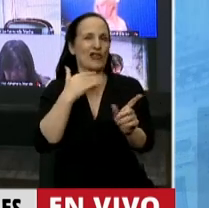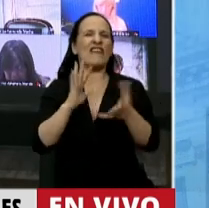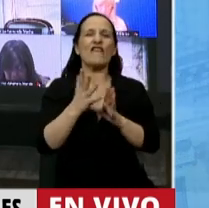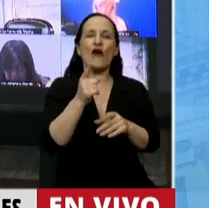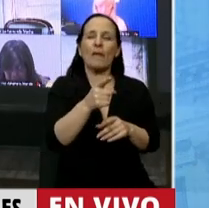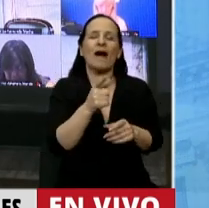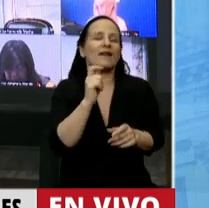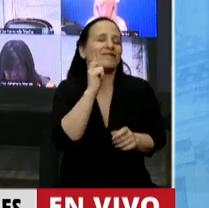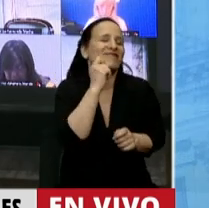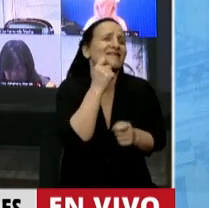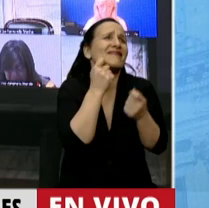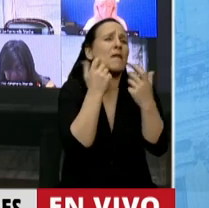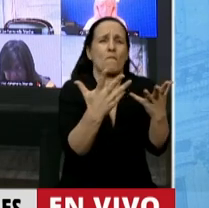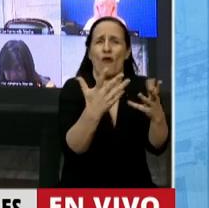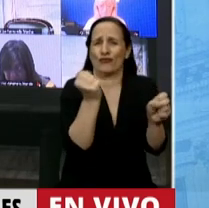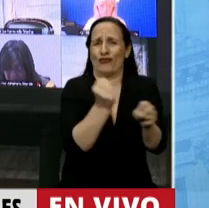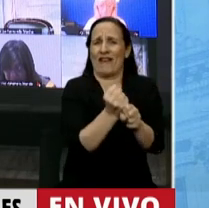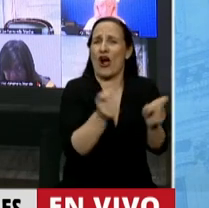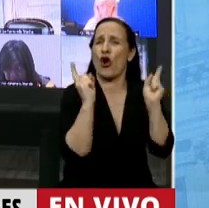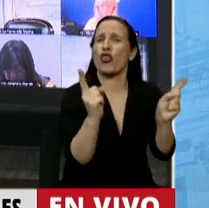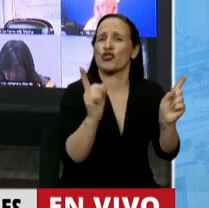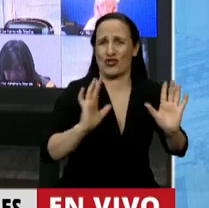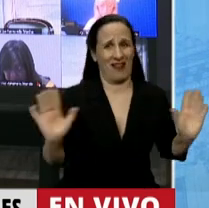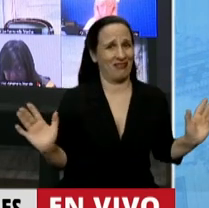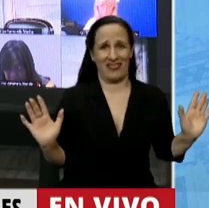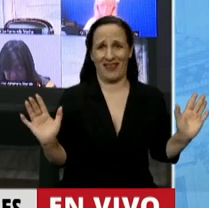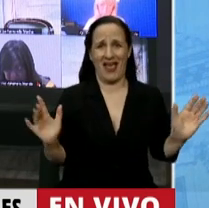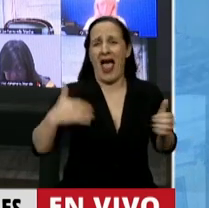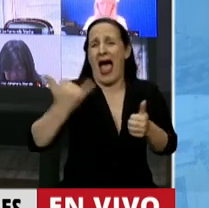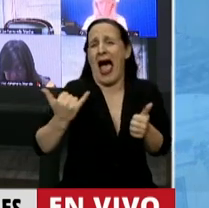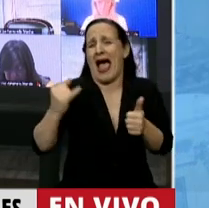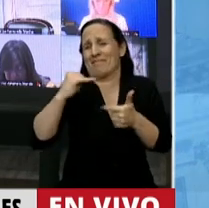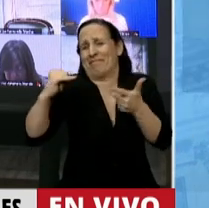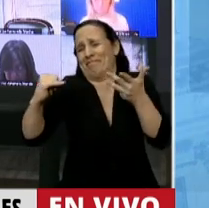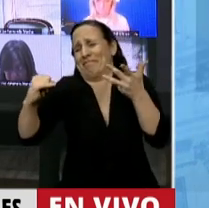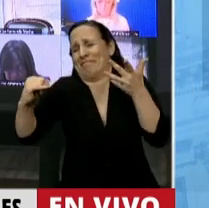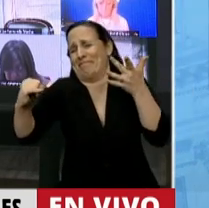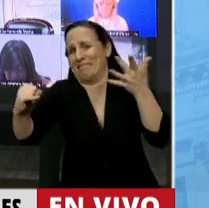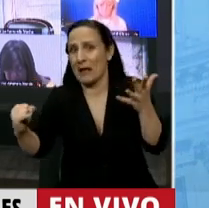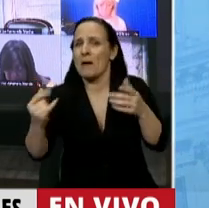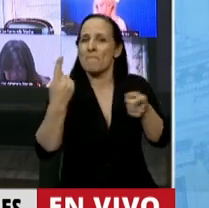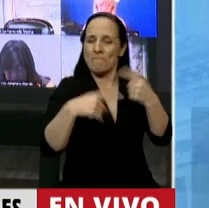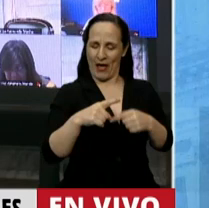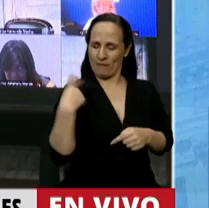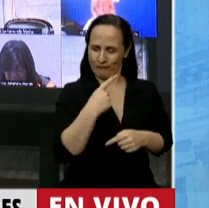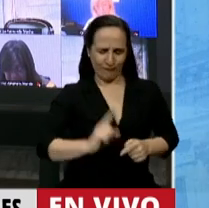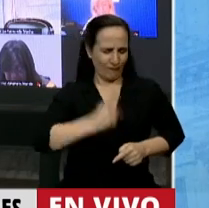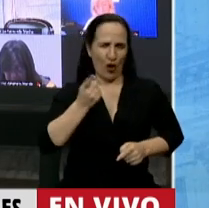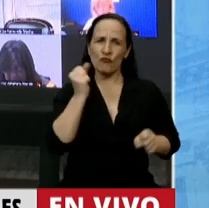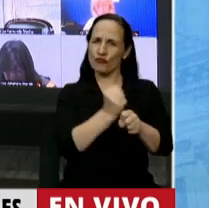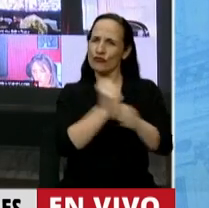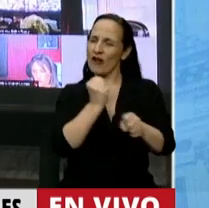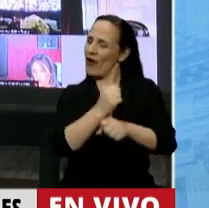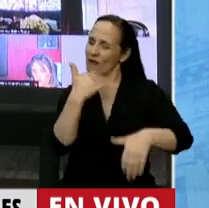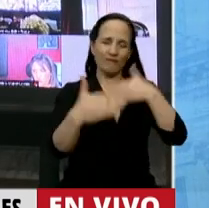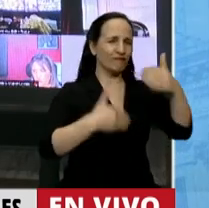tarea docente que a pesar de todas las penurias, las desarrollamos con todo orgullo.